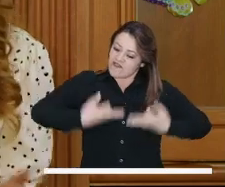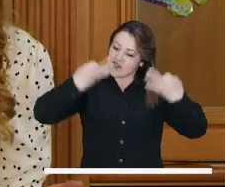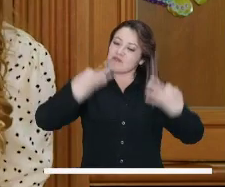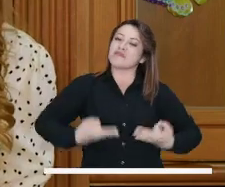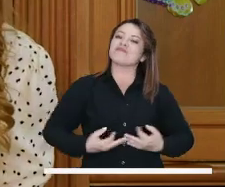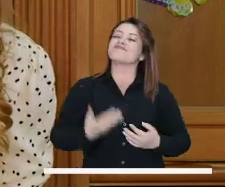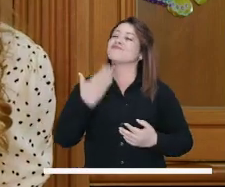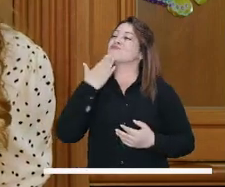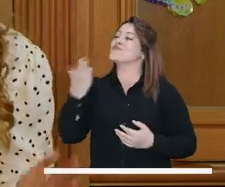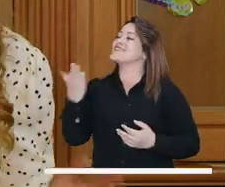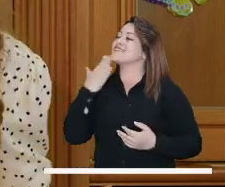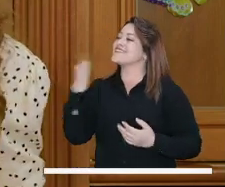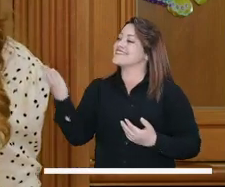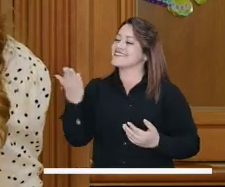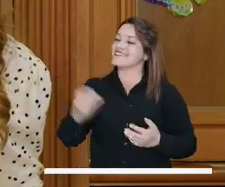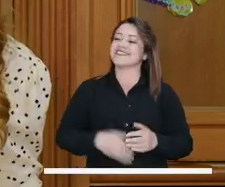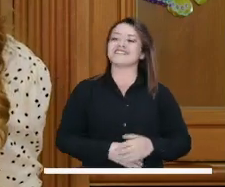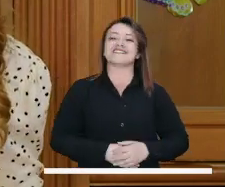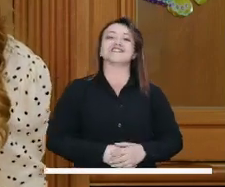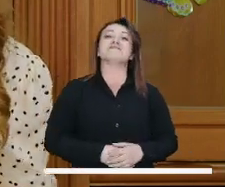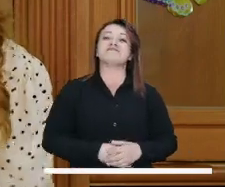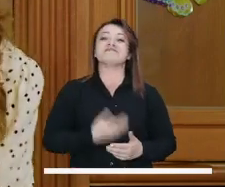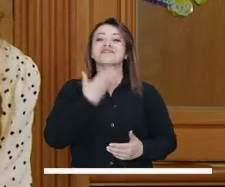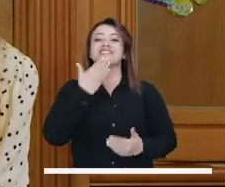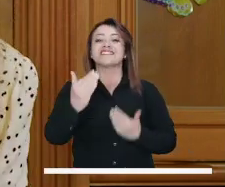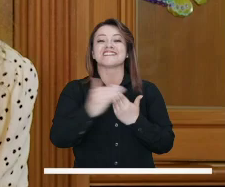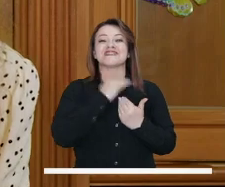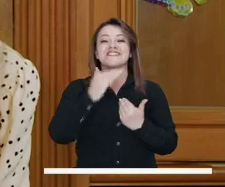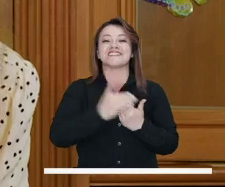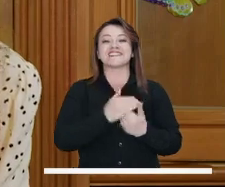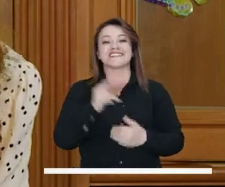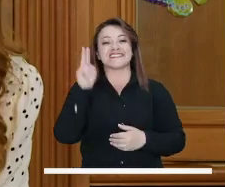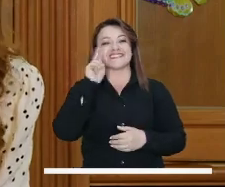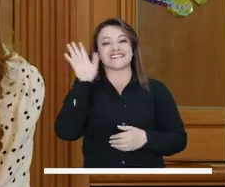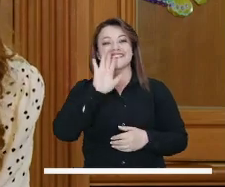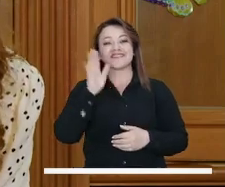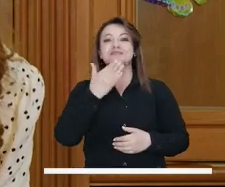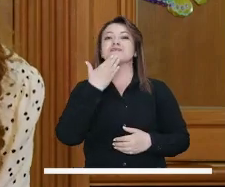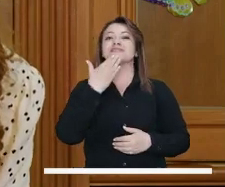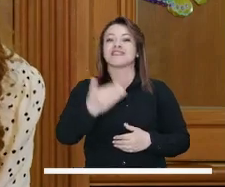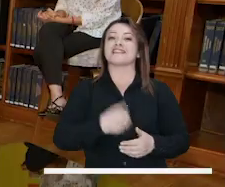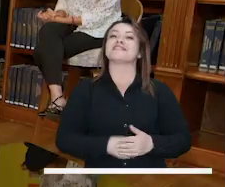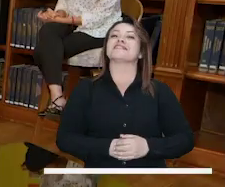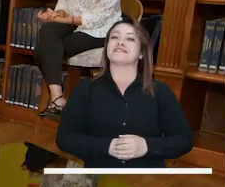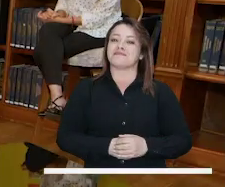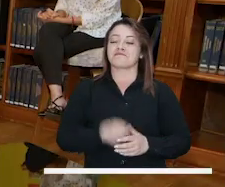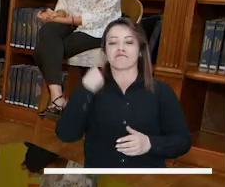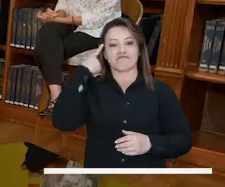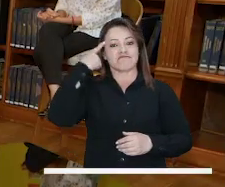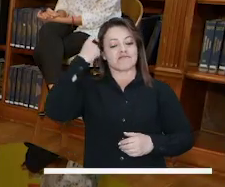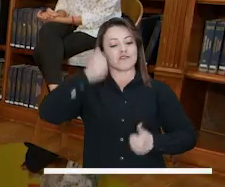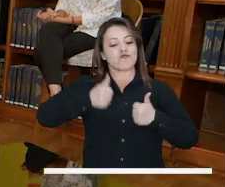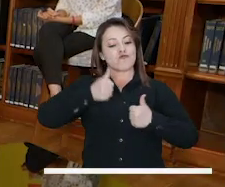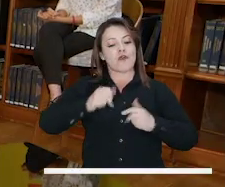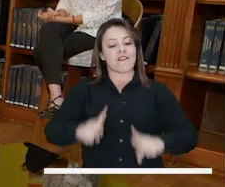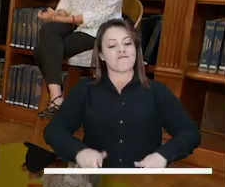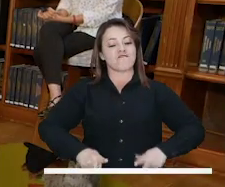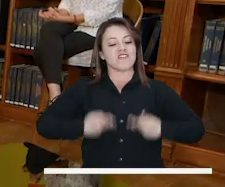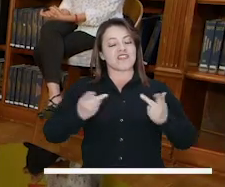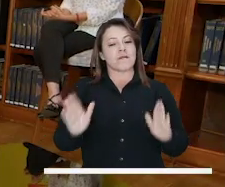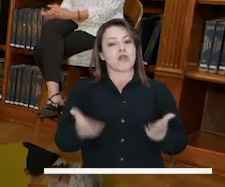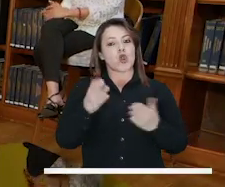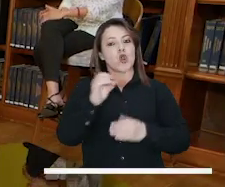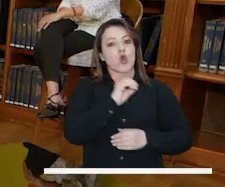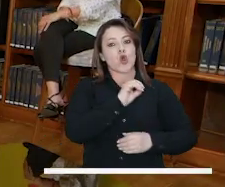tenemos derecho, claro que sí, como mujeres, también a vivir nuestra vida de una forma plena. Muchas gracias por acompañarnos también, consejala. Muchas gracias a Gracias a ustedes.